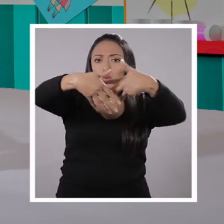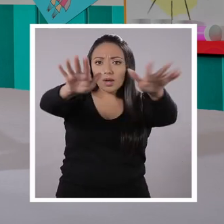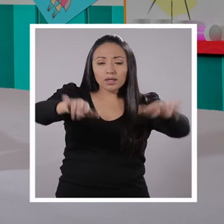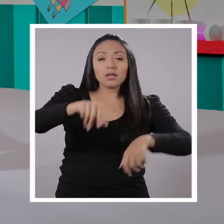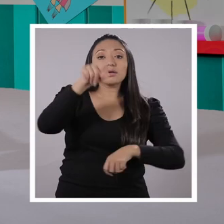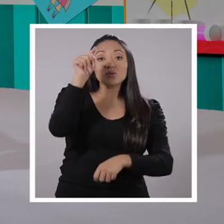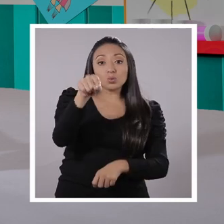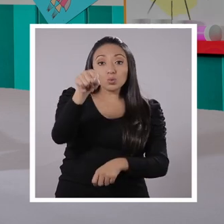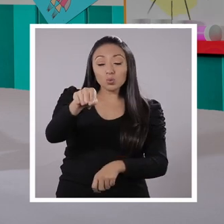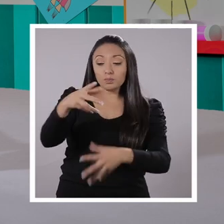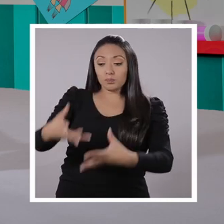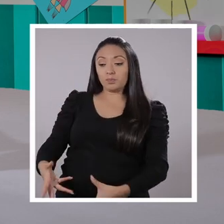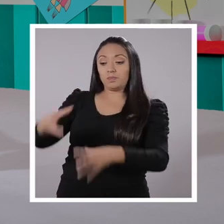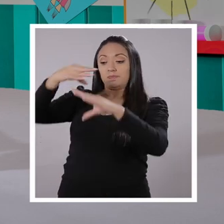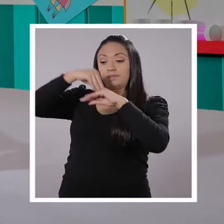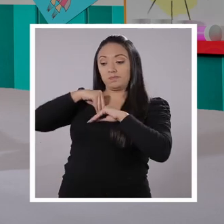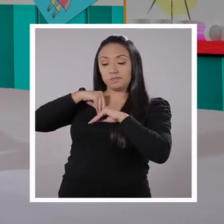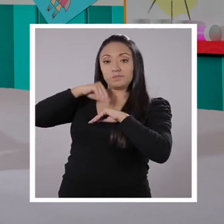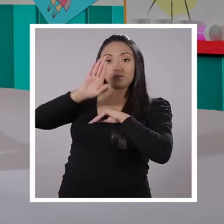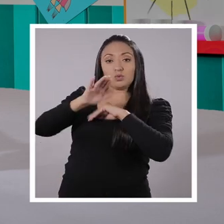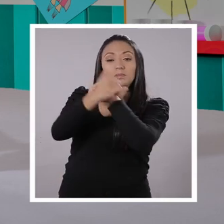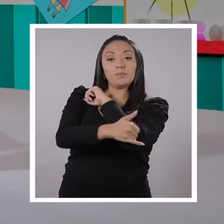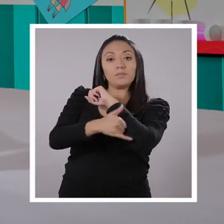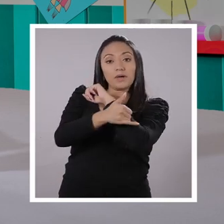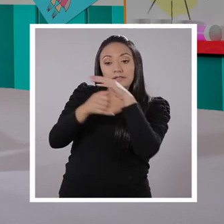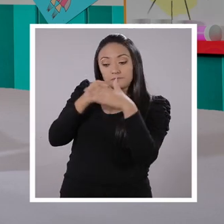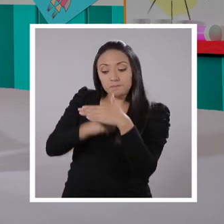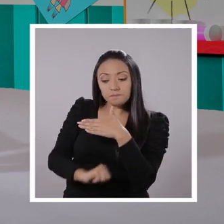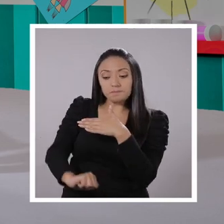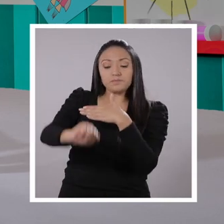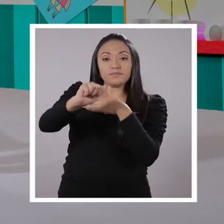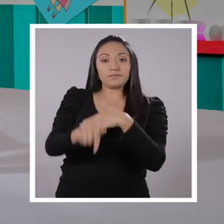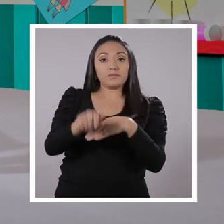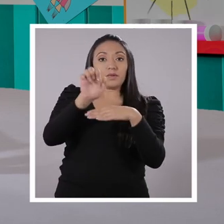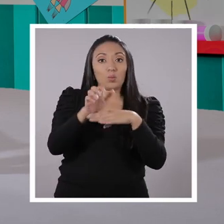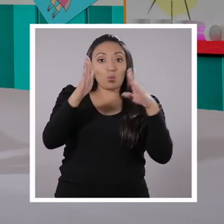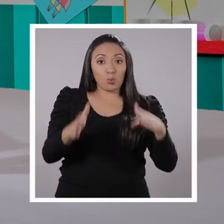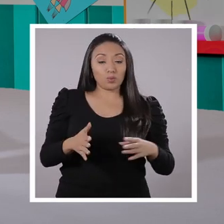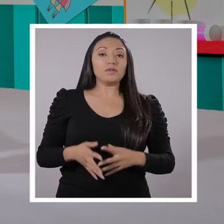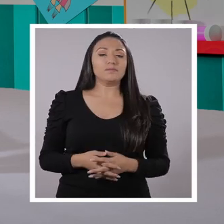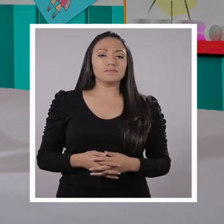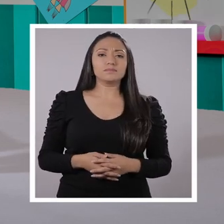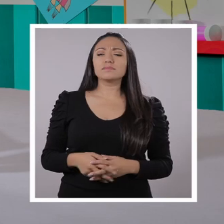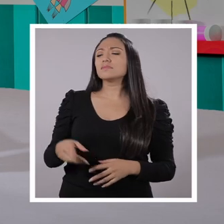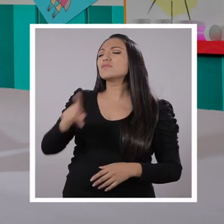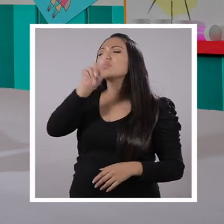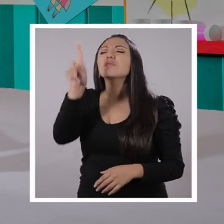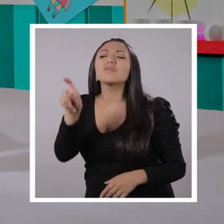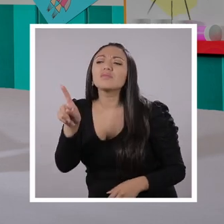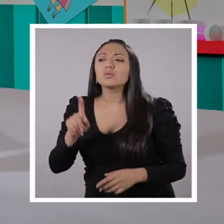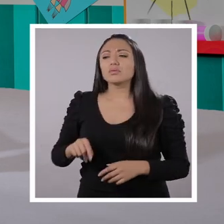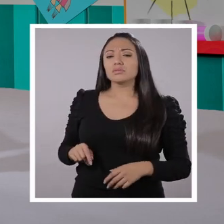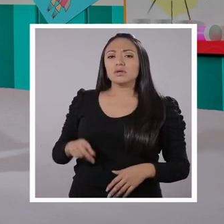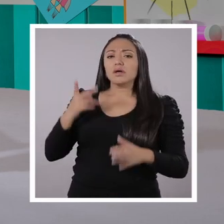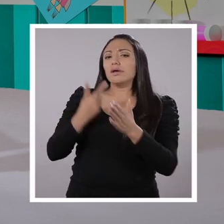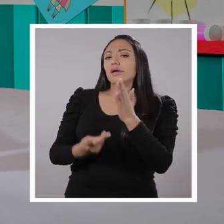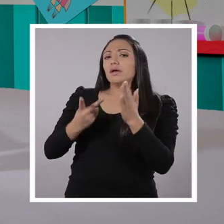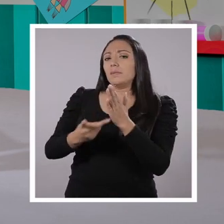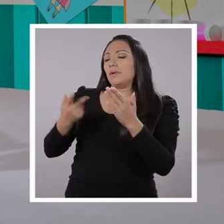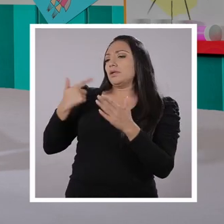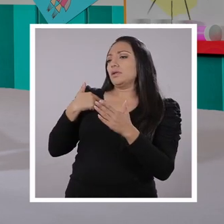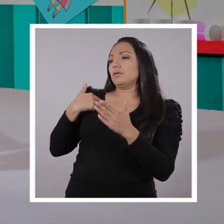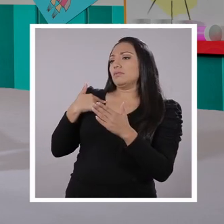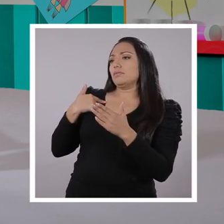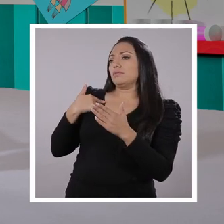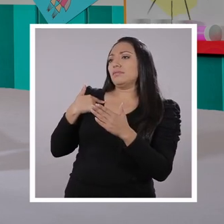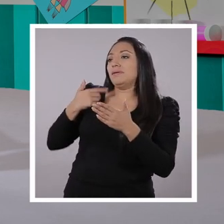ustedes adquieren la nacionalidad de donde nacieron. En este caso, somos ecuatorianos. Una pregunta loca. ¿Qué pasaría si alguien nace en